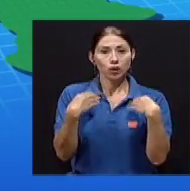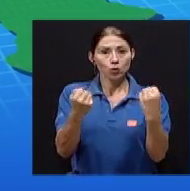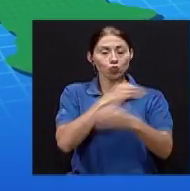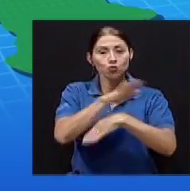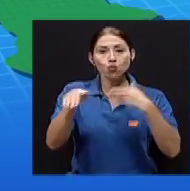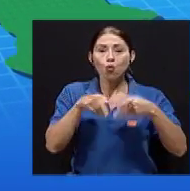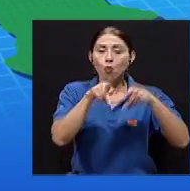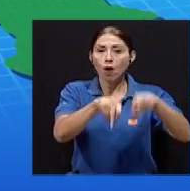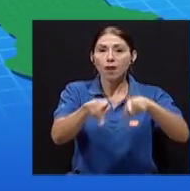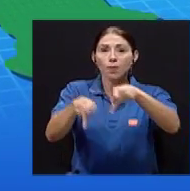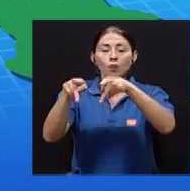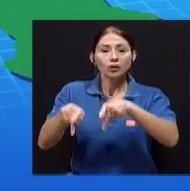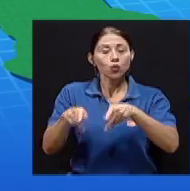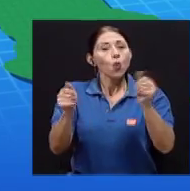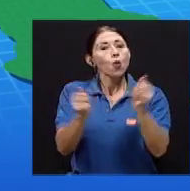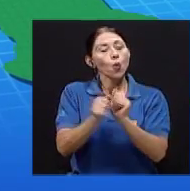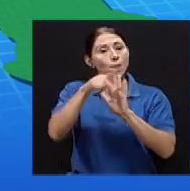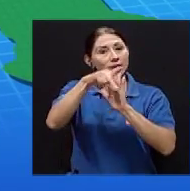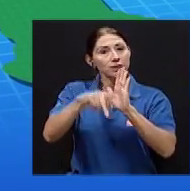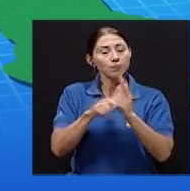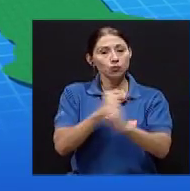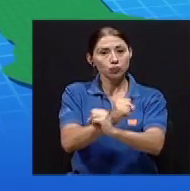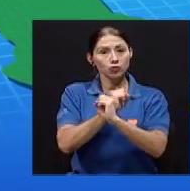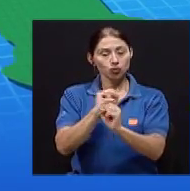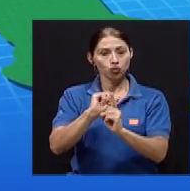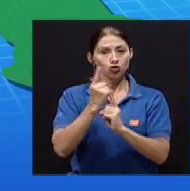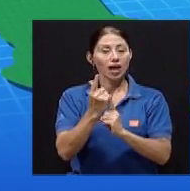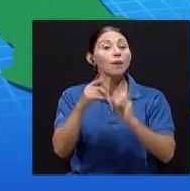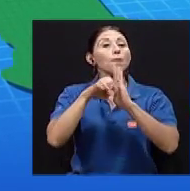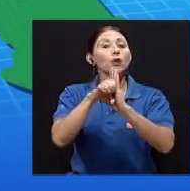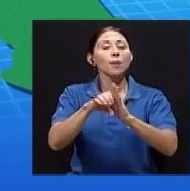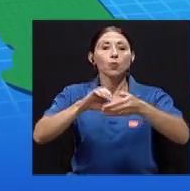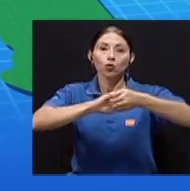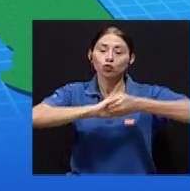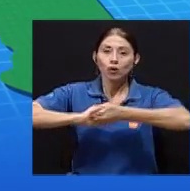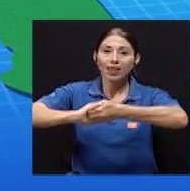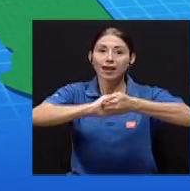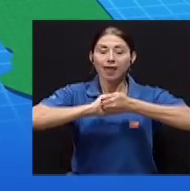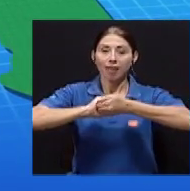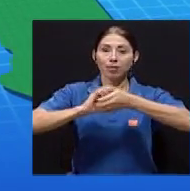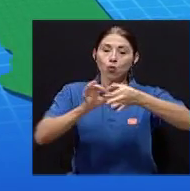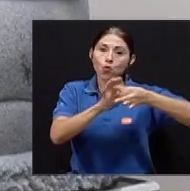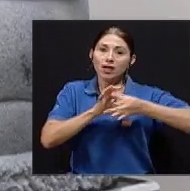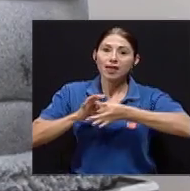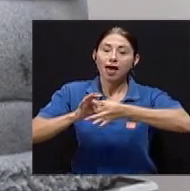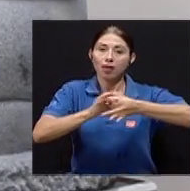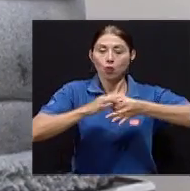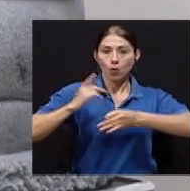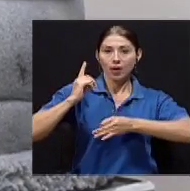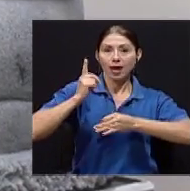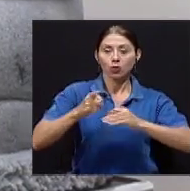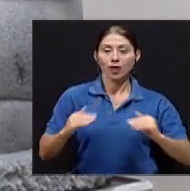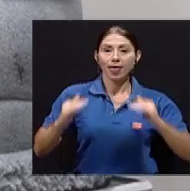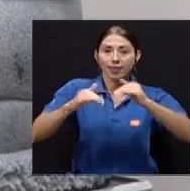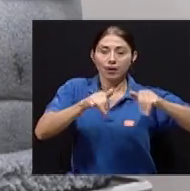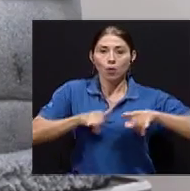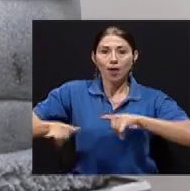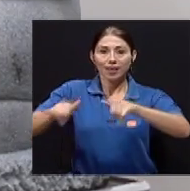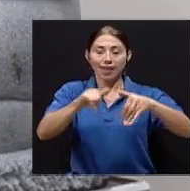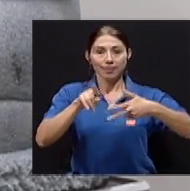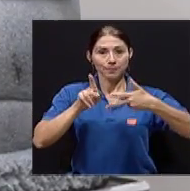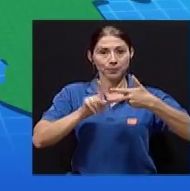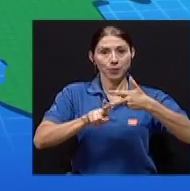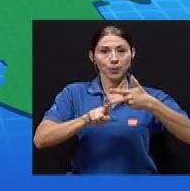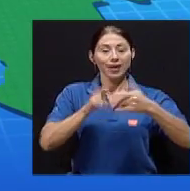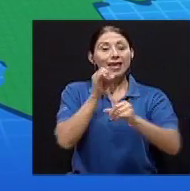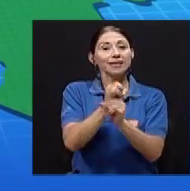servicios de salud a toda la población según los principios de seguridad social, entre ellos solidaridad, unidad, obligatoriedad e